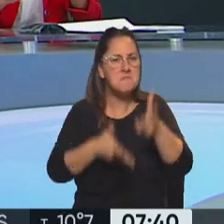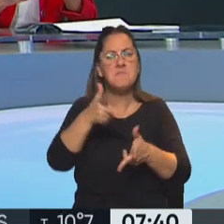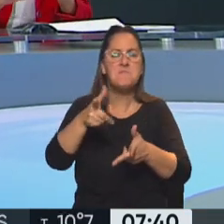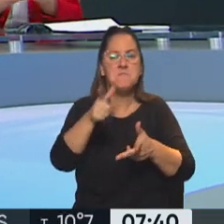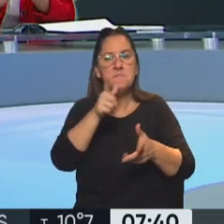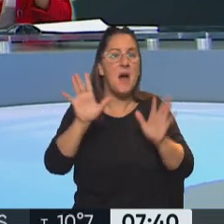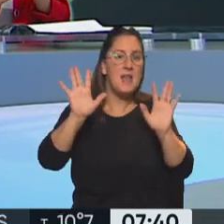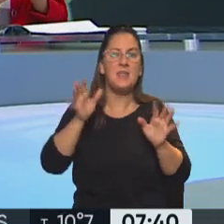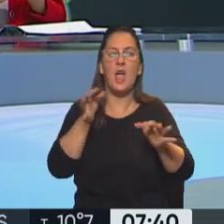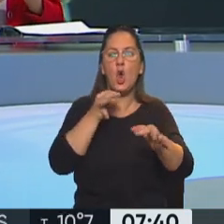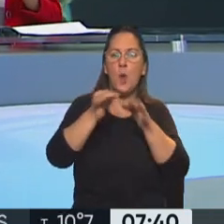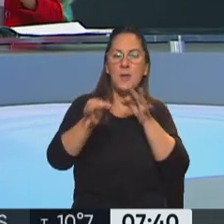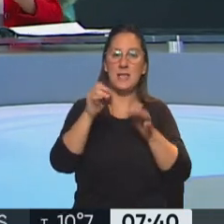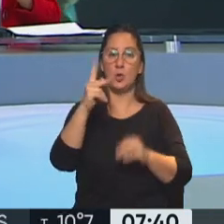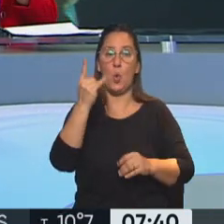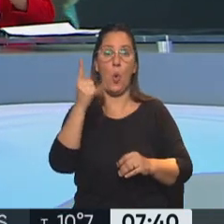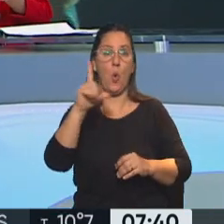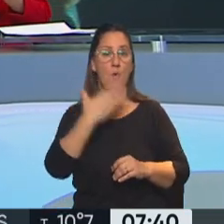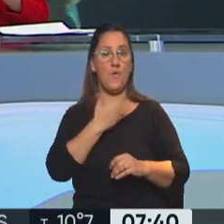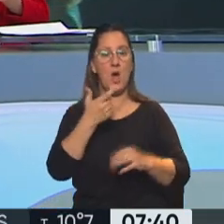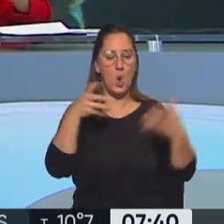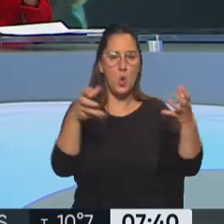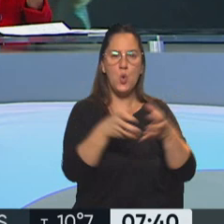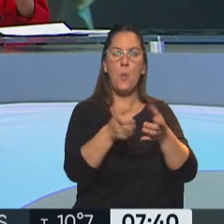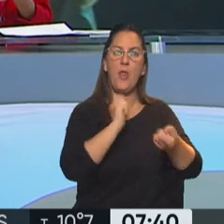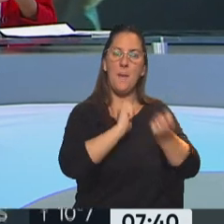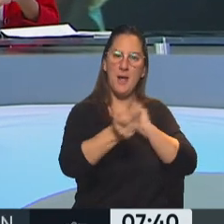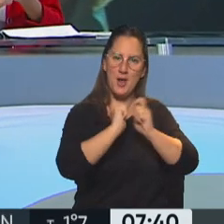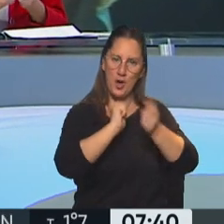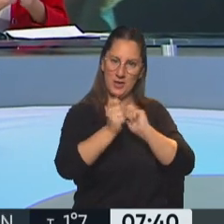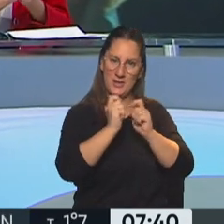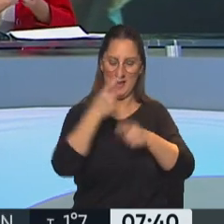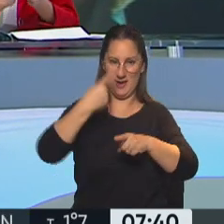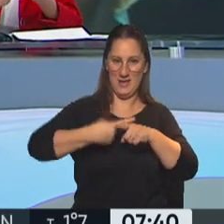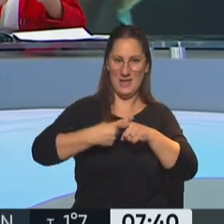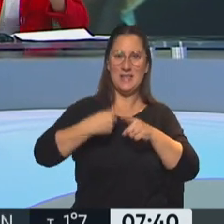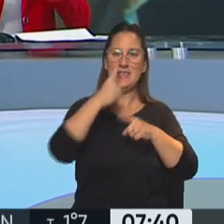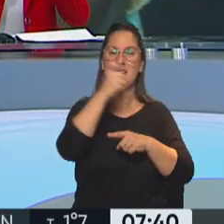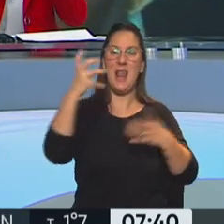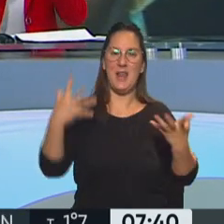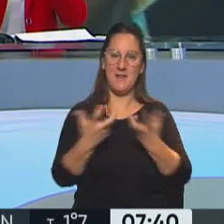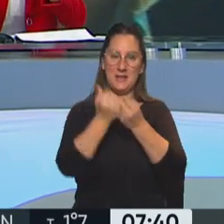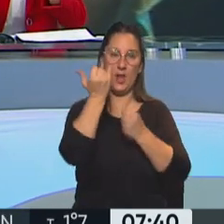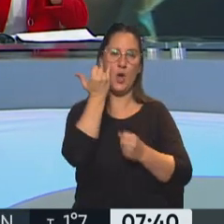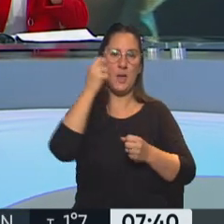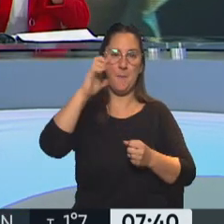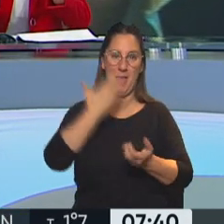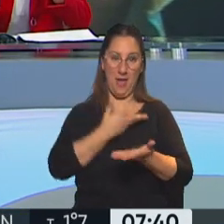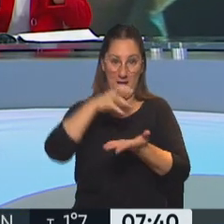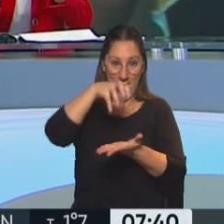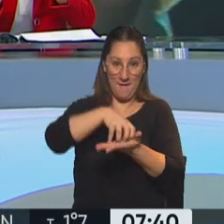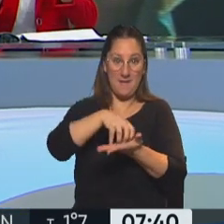diálogo que el saliente ministro Culfas tuvo con un grupo de periodistas después del acto por los 100 años de YPF, y que en esa